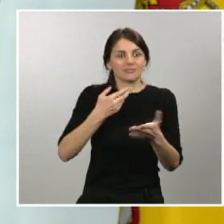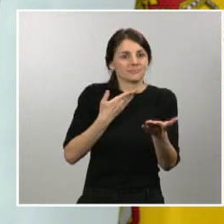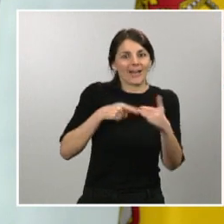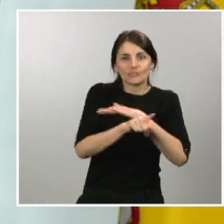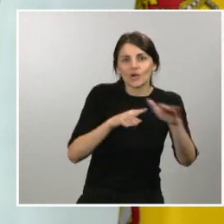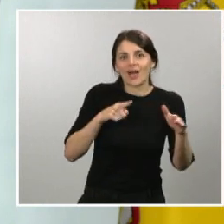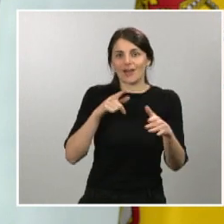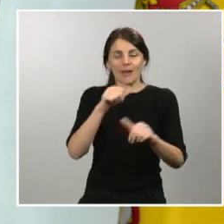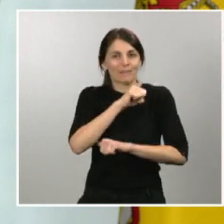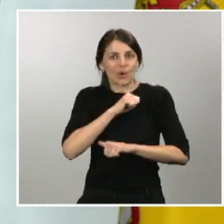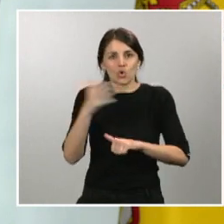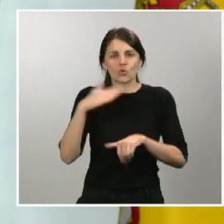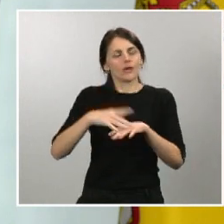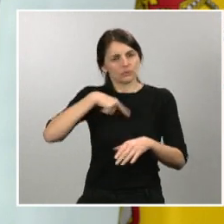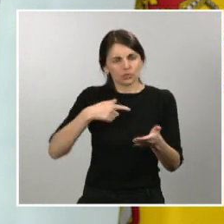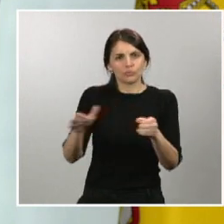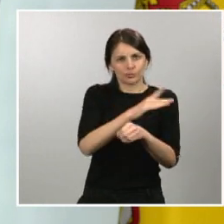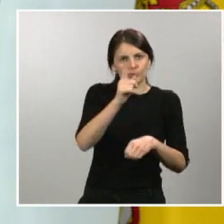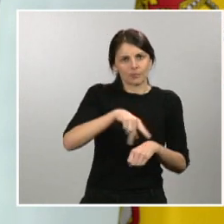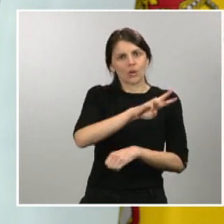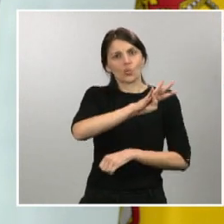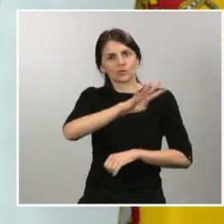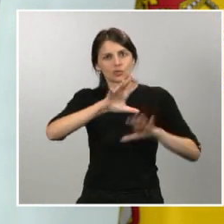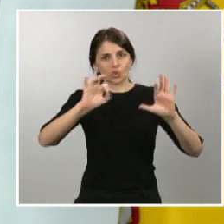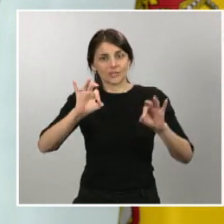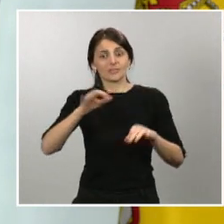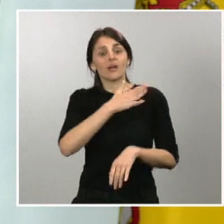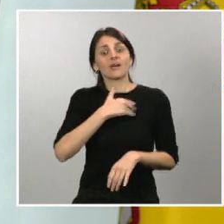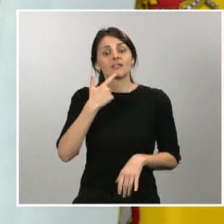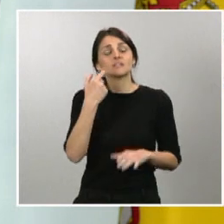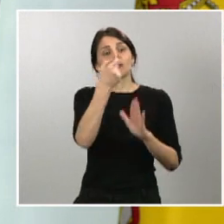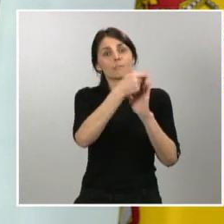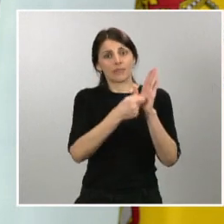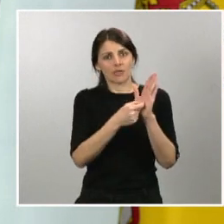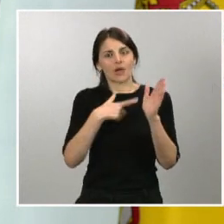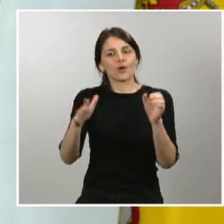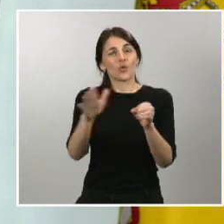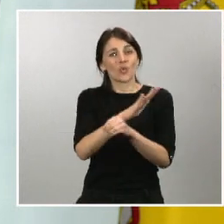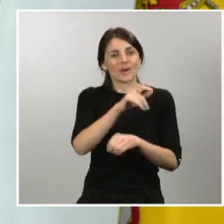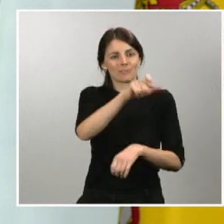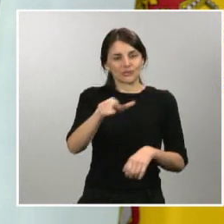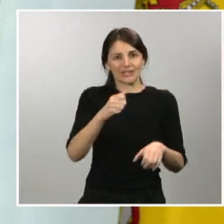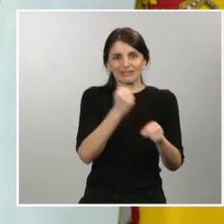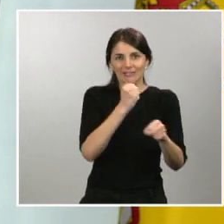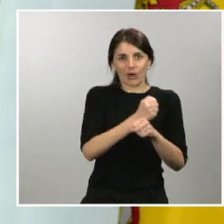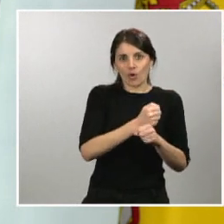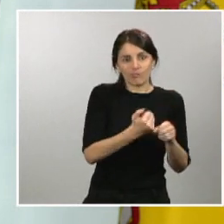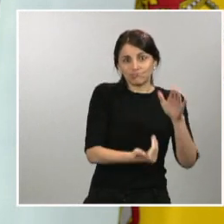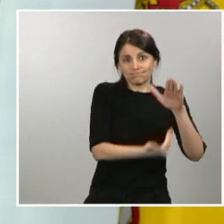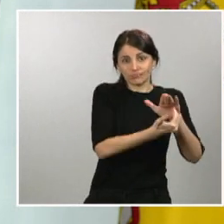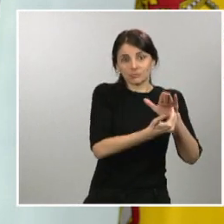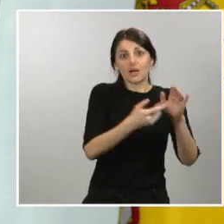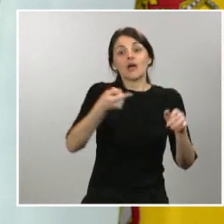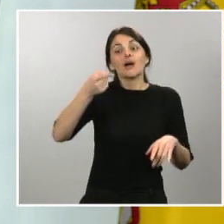medida pretende que los trabajadores temporales que se han quedado sin trabajo tengan un trato equivalente al de los trabajadores que han sido afectados por ERTE